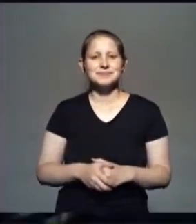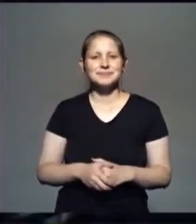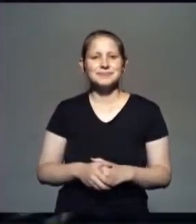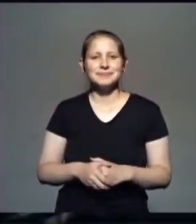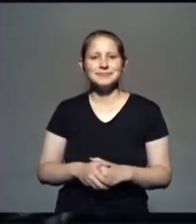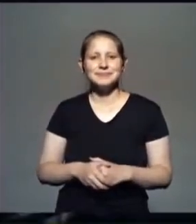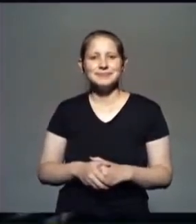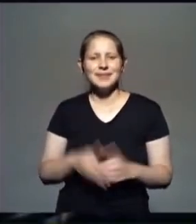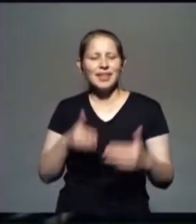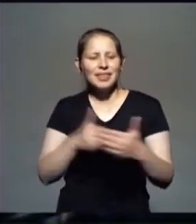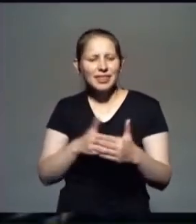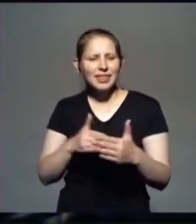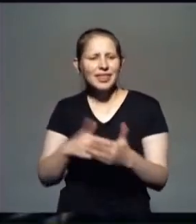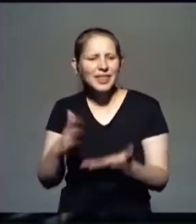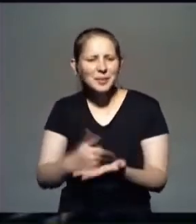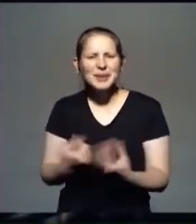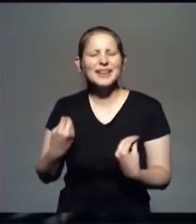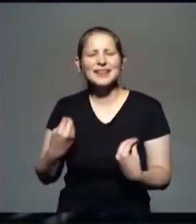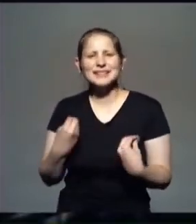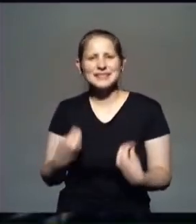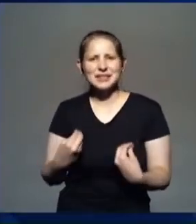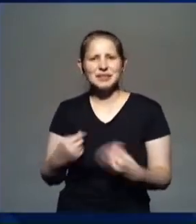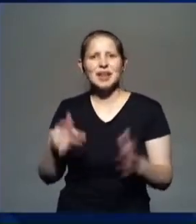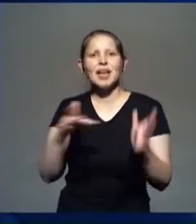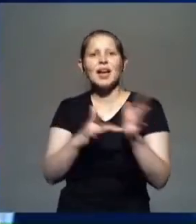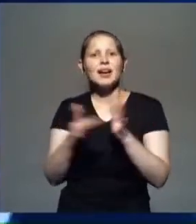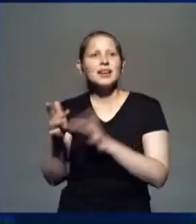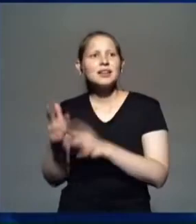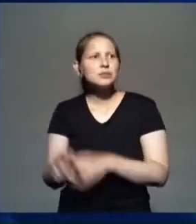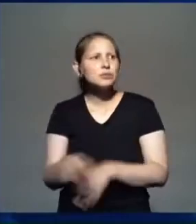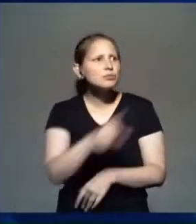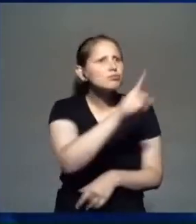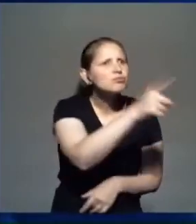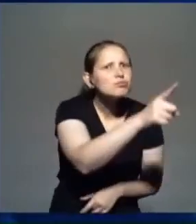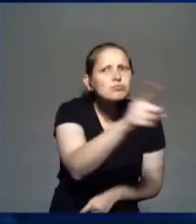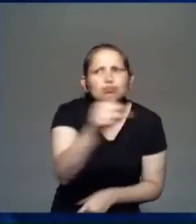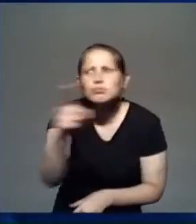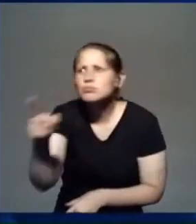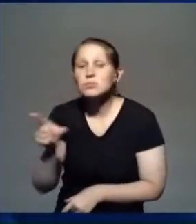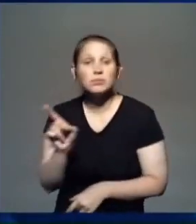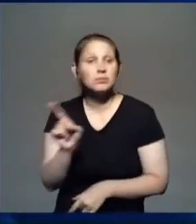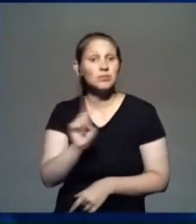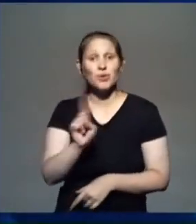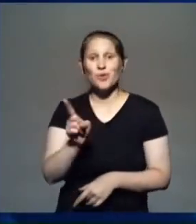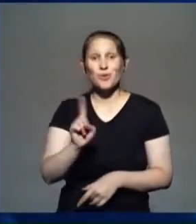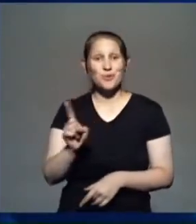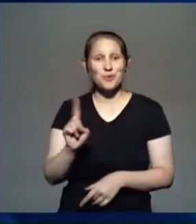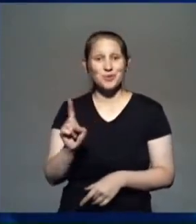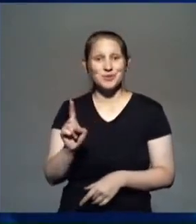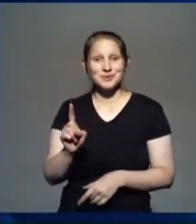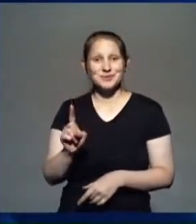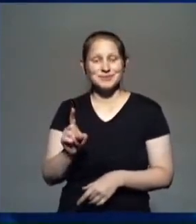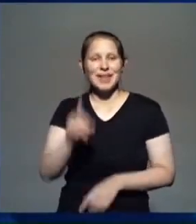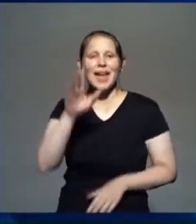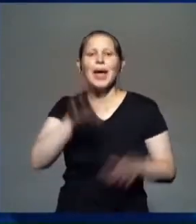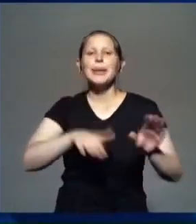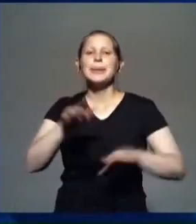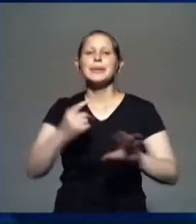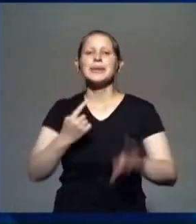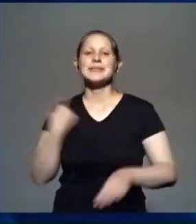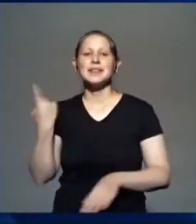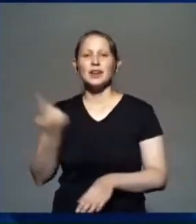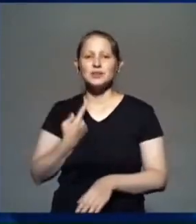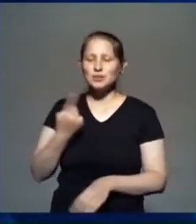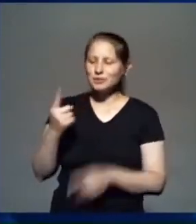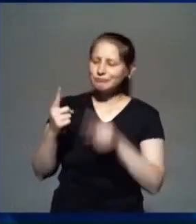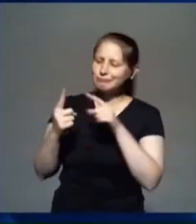Ah, míralo aquel. ¿Y viste aquel hermano? ¿Y viste ese otro? ¿Qué rápido manejamos